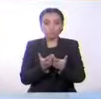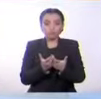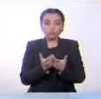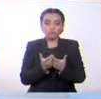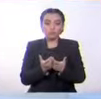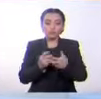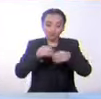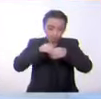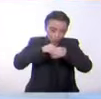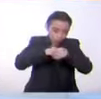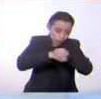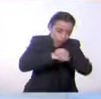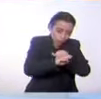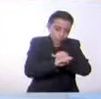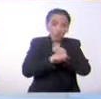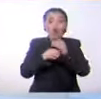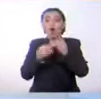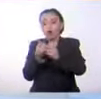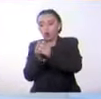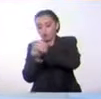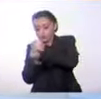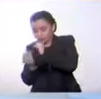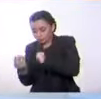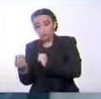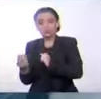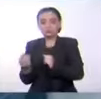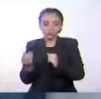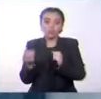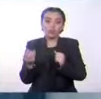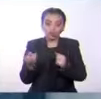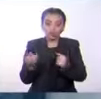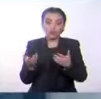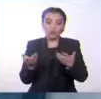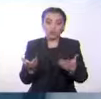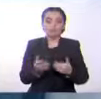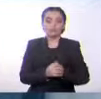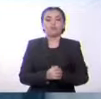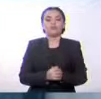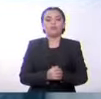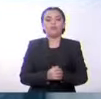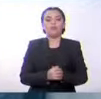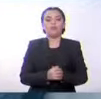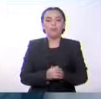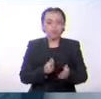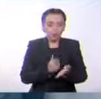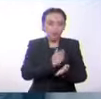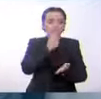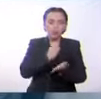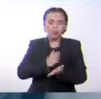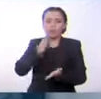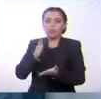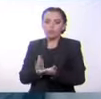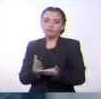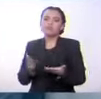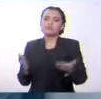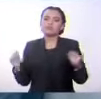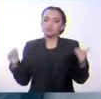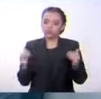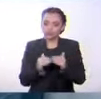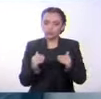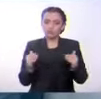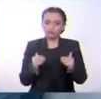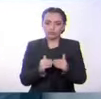ovíparos u vivíparos. Muchos animales también representan